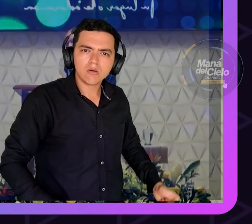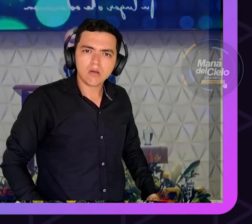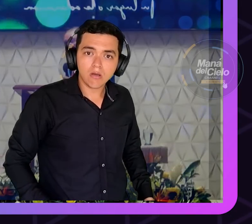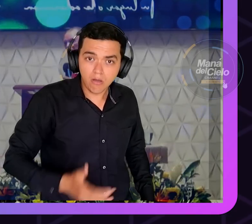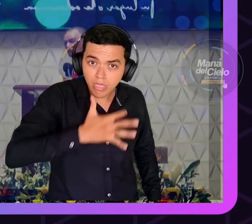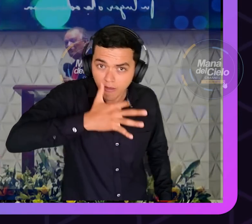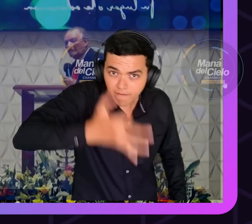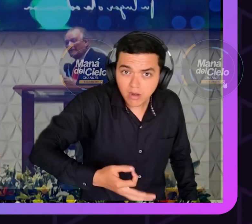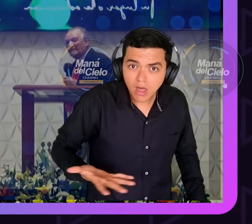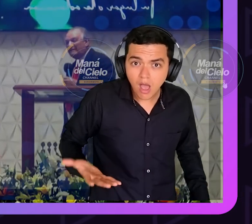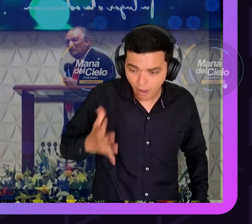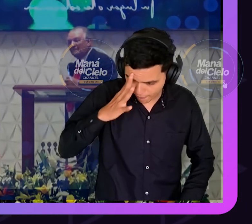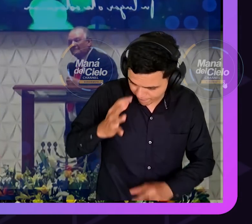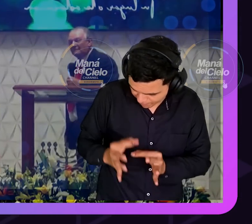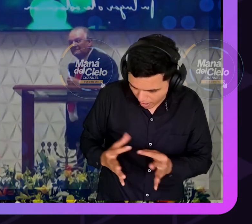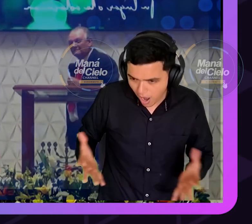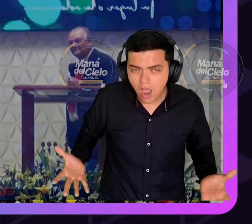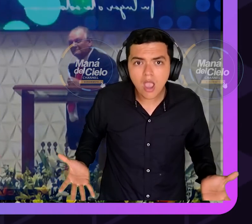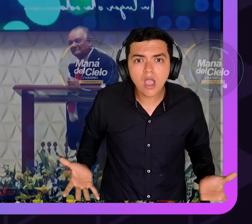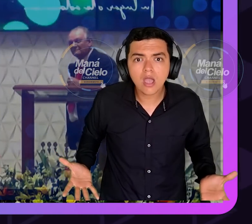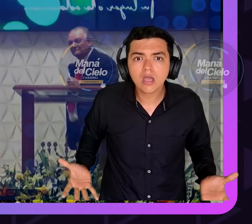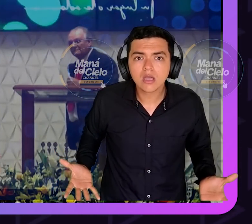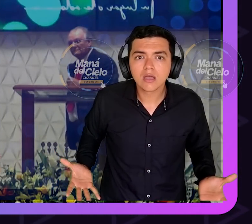en un sitio no había ni un creyente